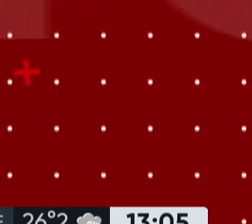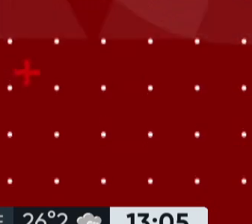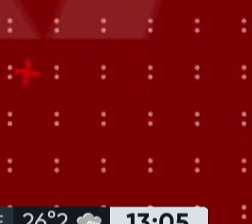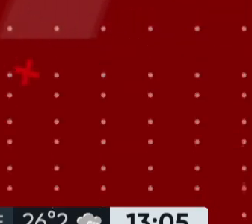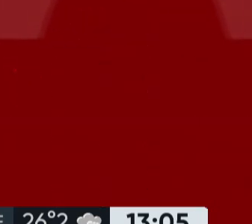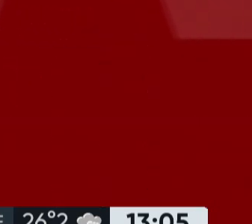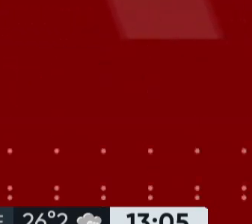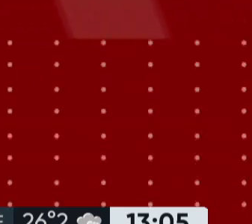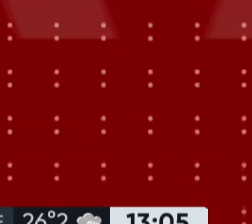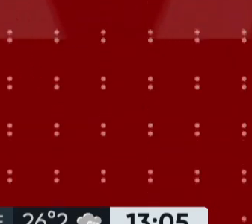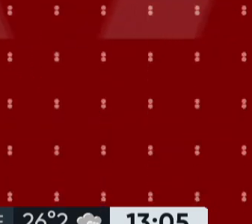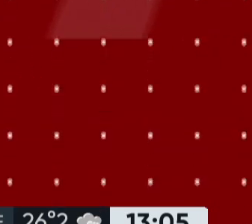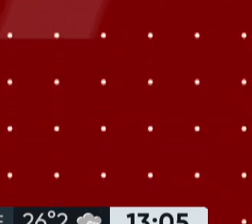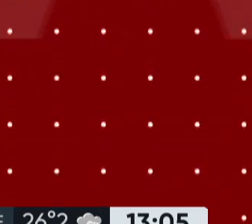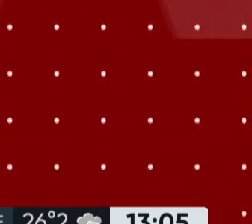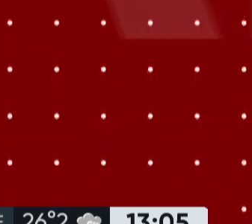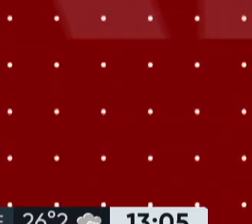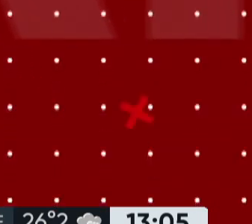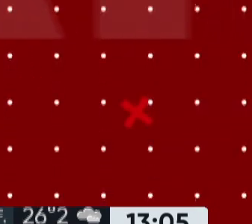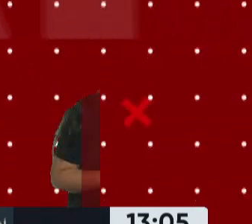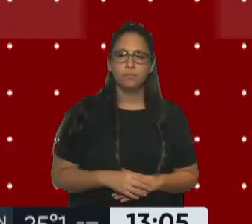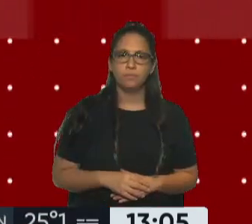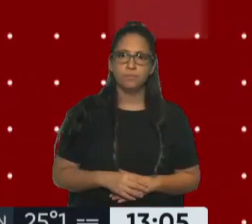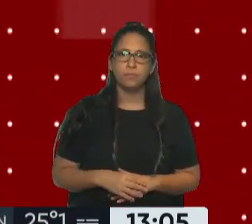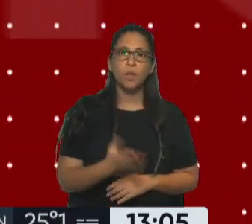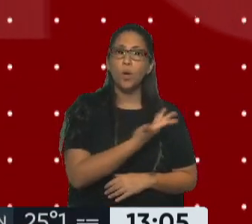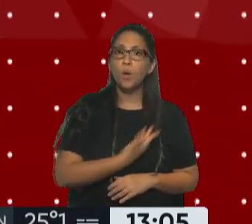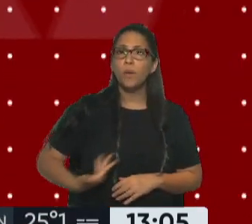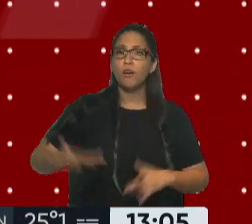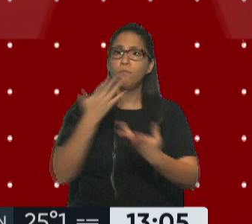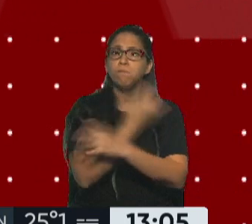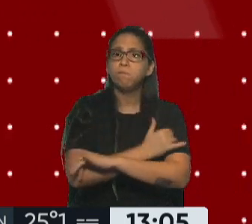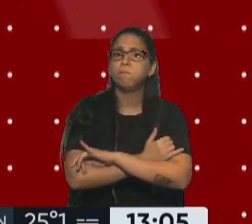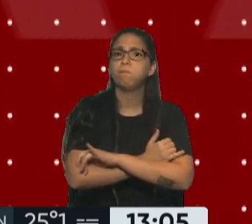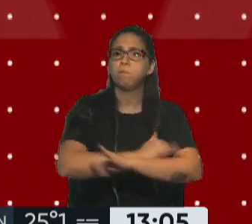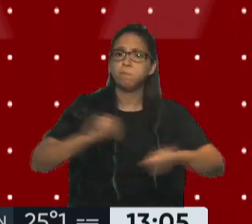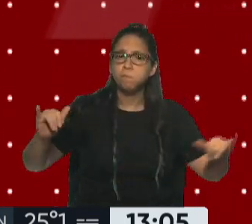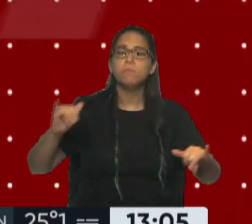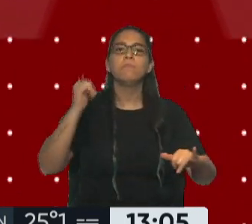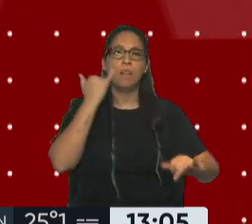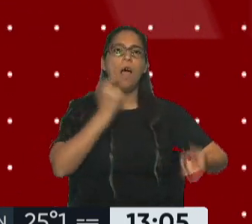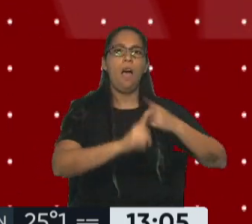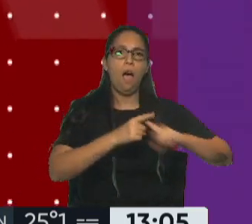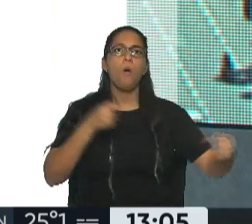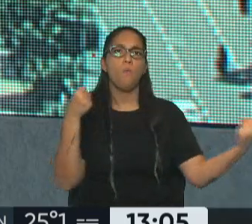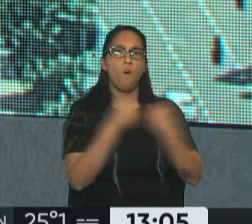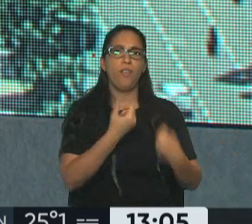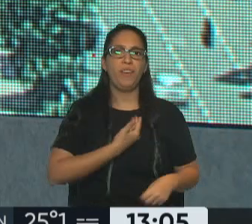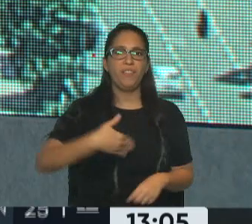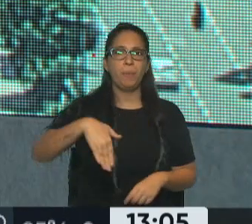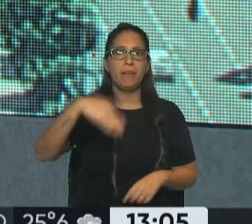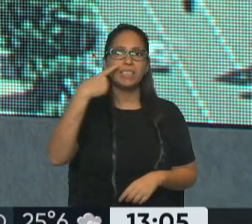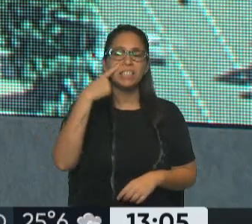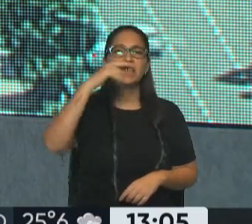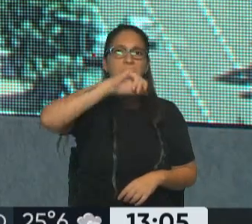Información de último momento, el gobierno anunció que llegó a un acuerdo con el Fondo Monetario